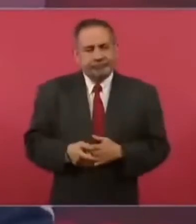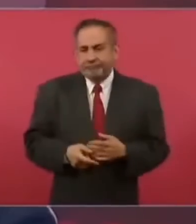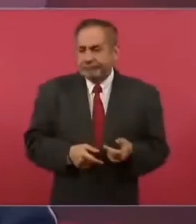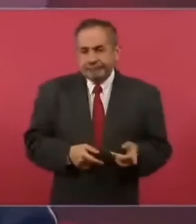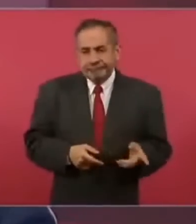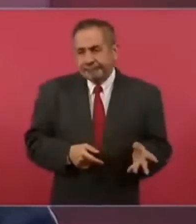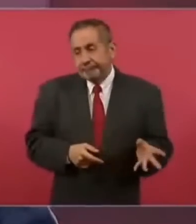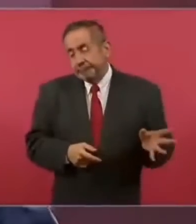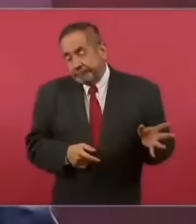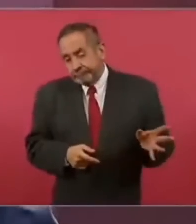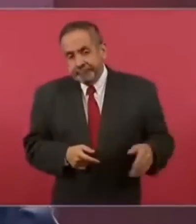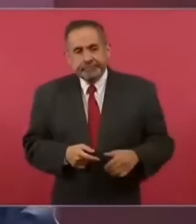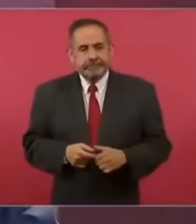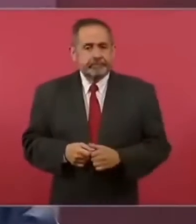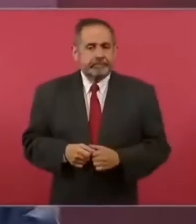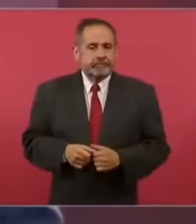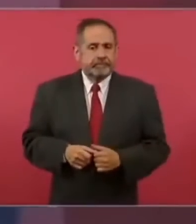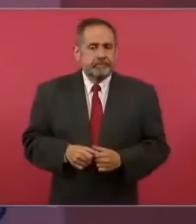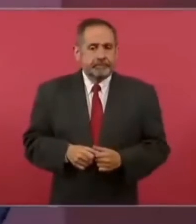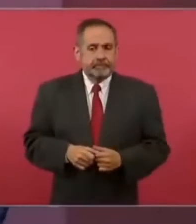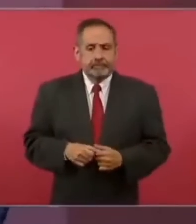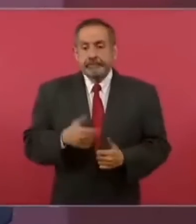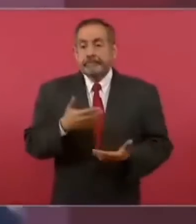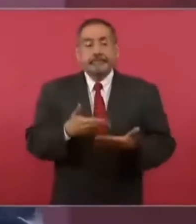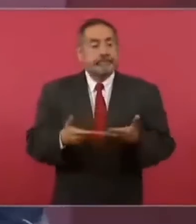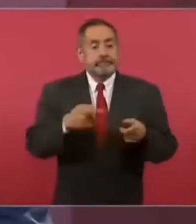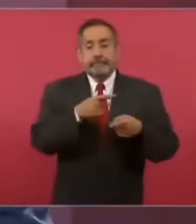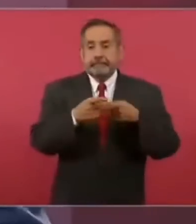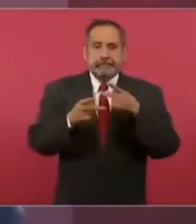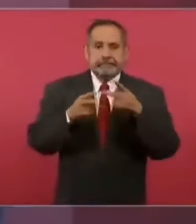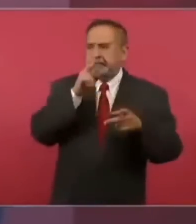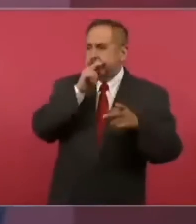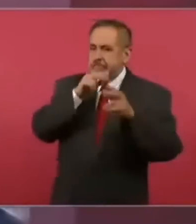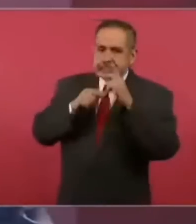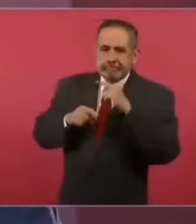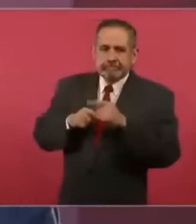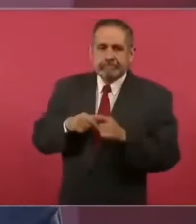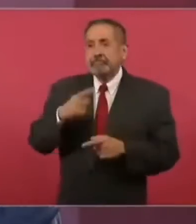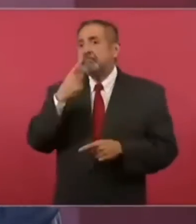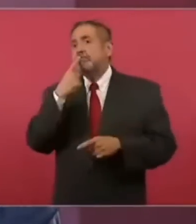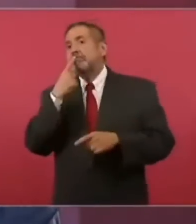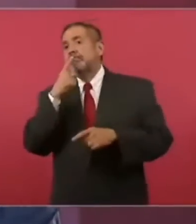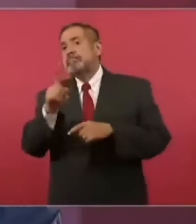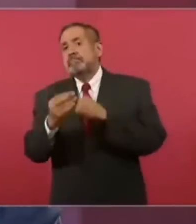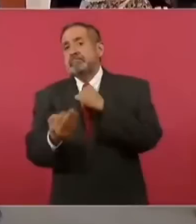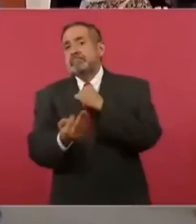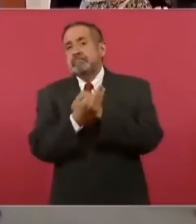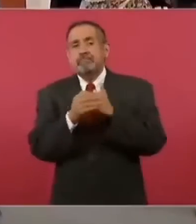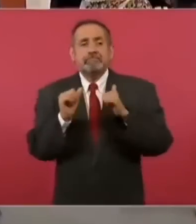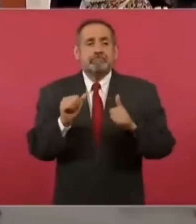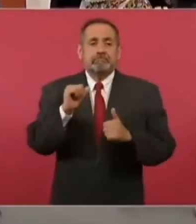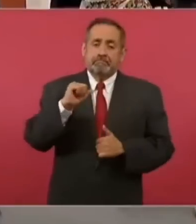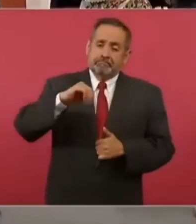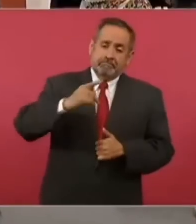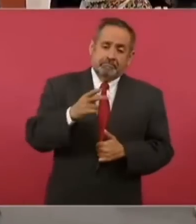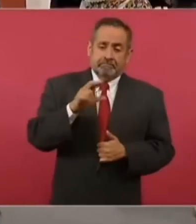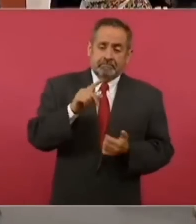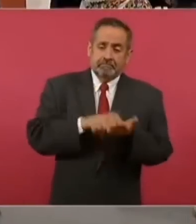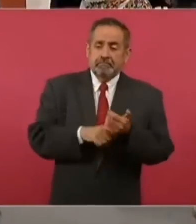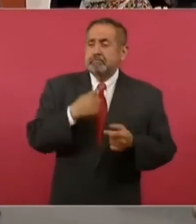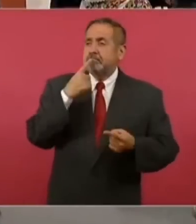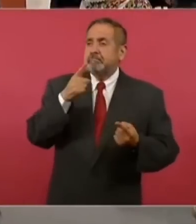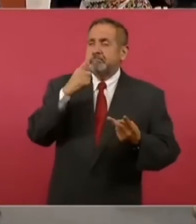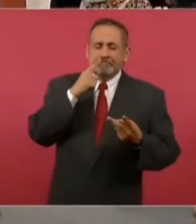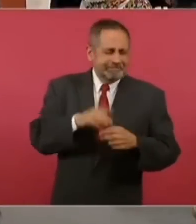pues ahora amparos todo un de